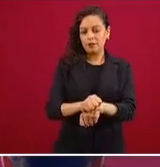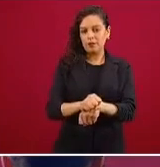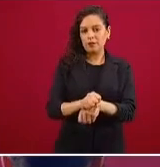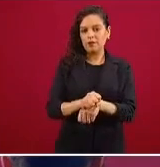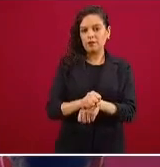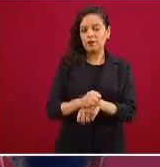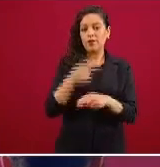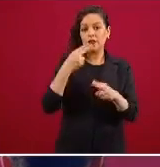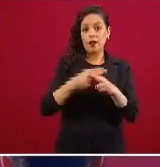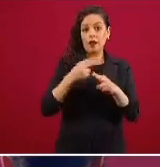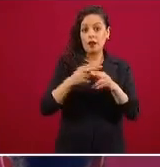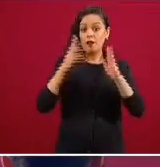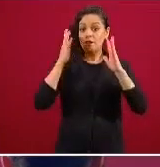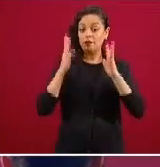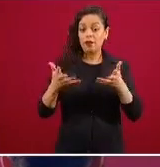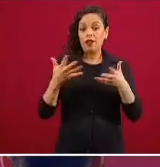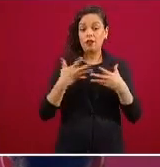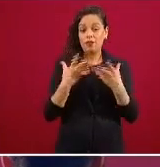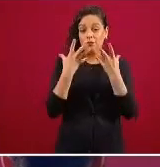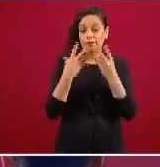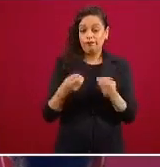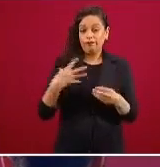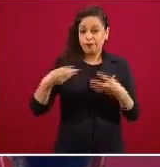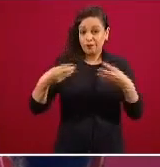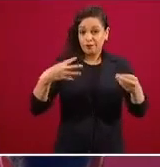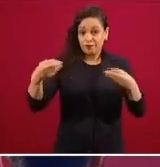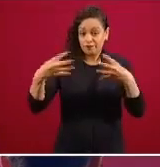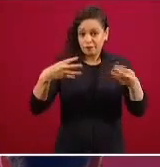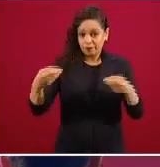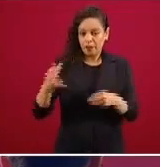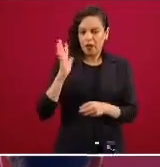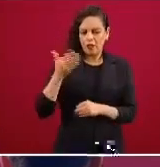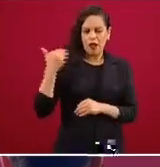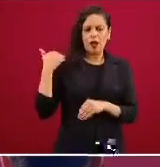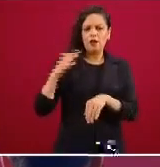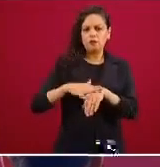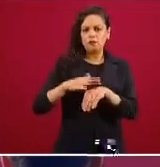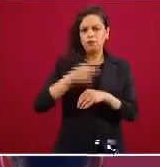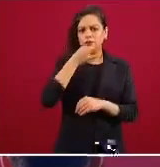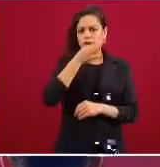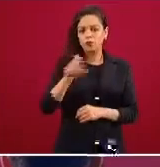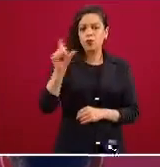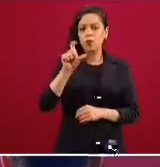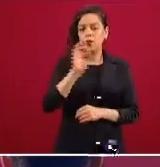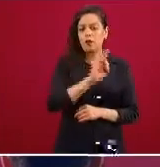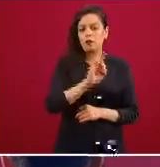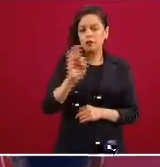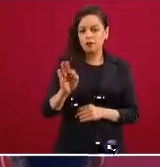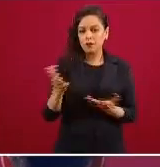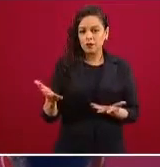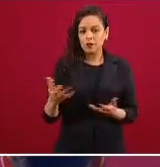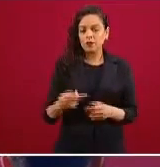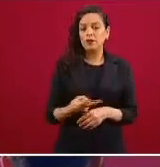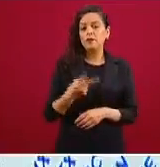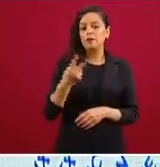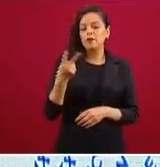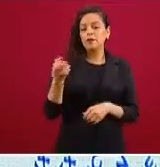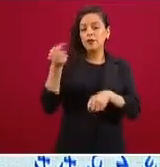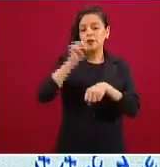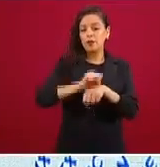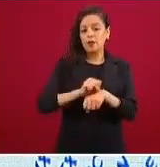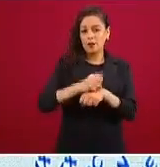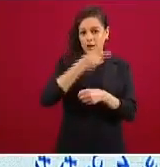máximo de transmisión que ya hemos anunciado que se estima ocurriría en la segunda semana